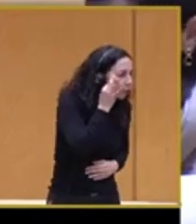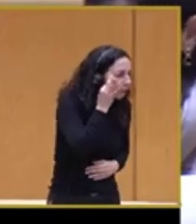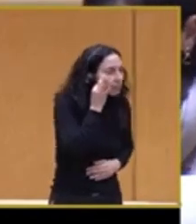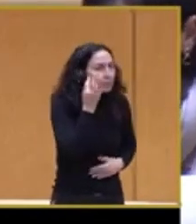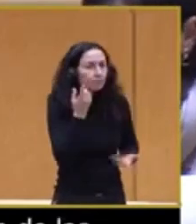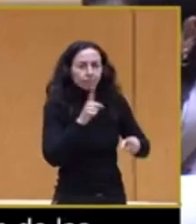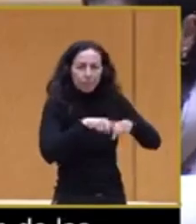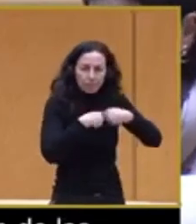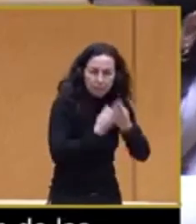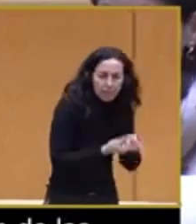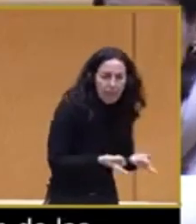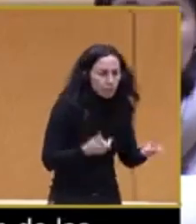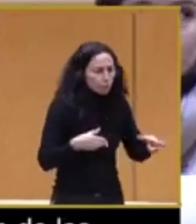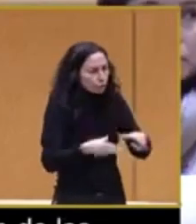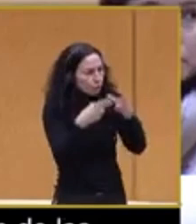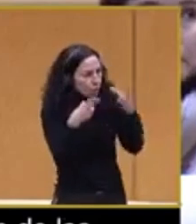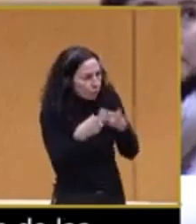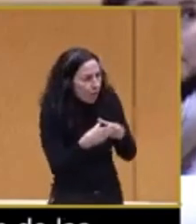familiar y social.